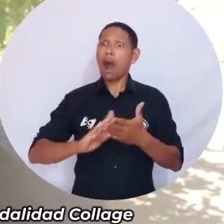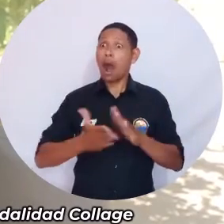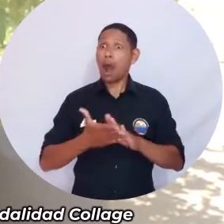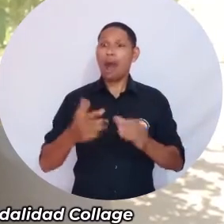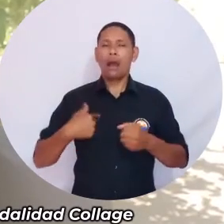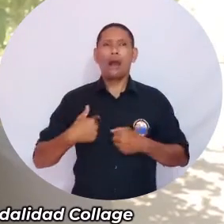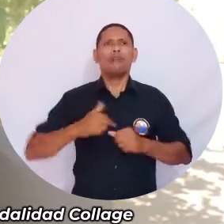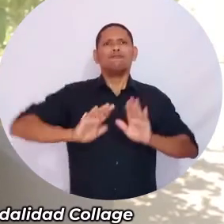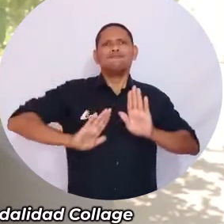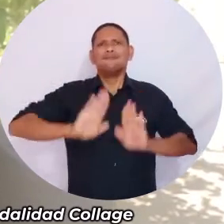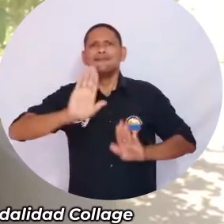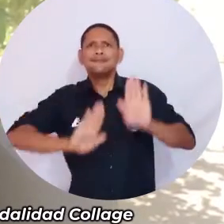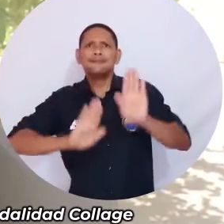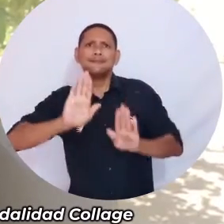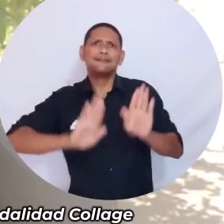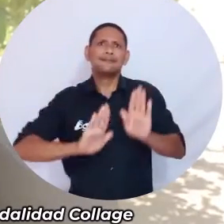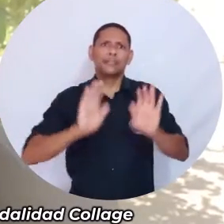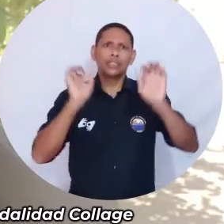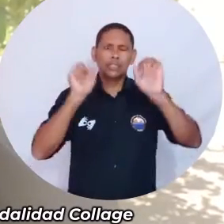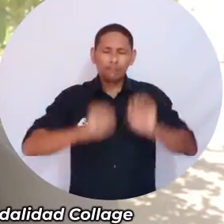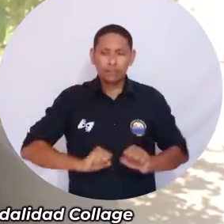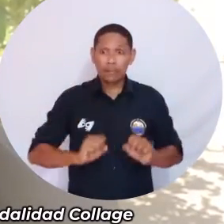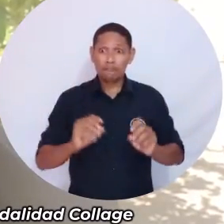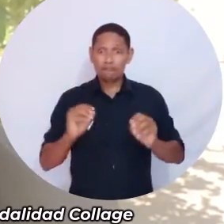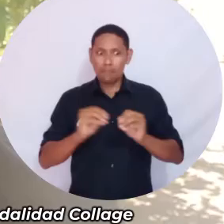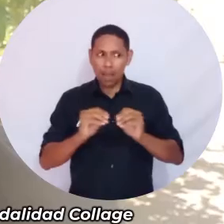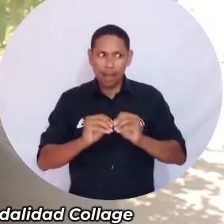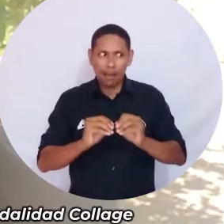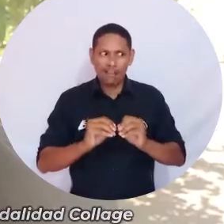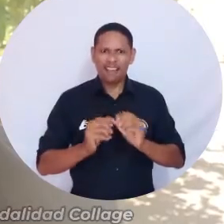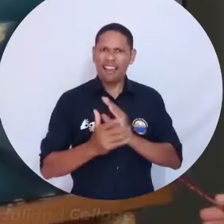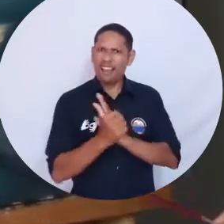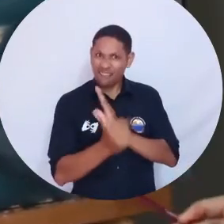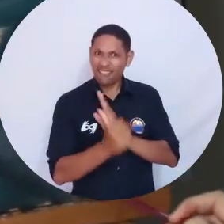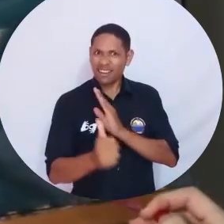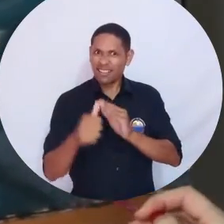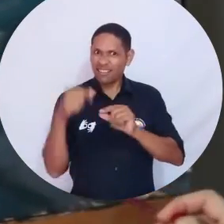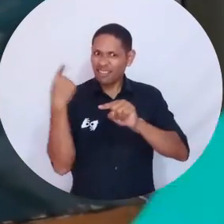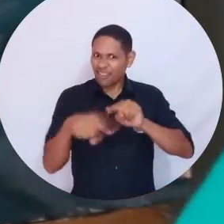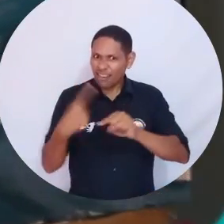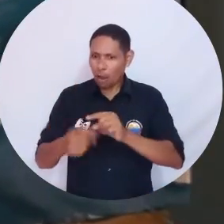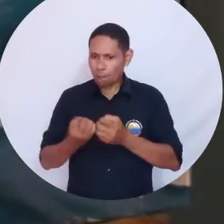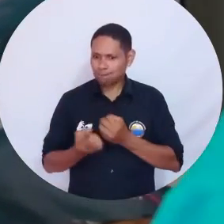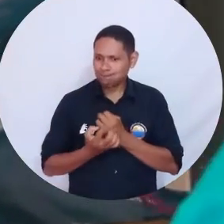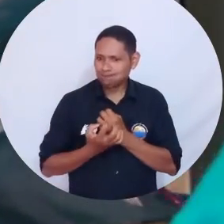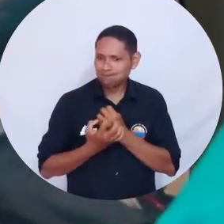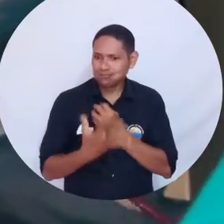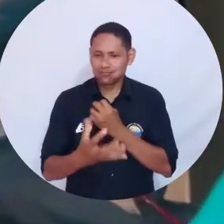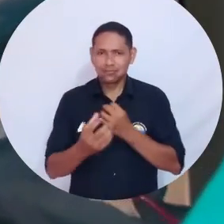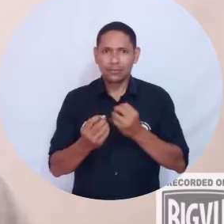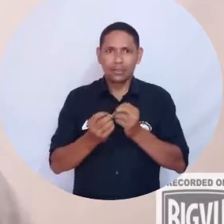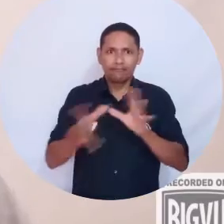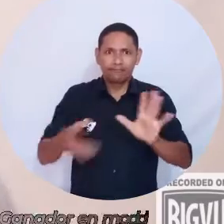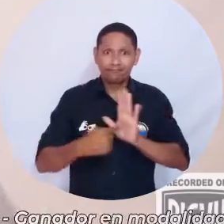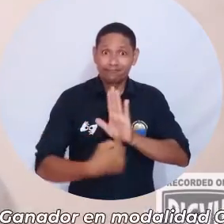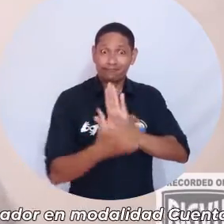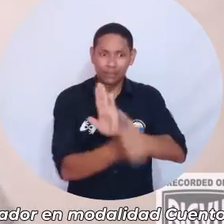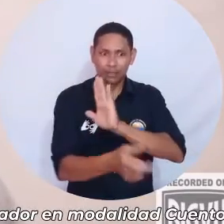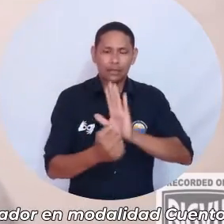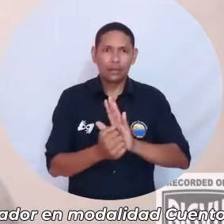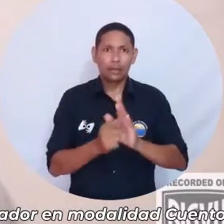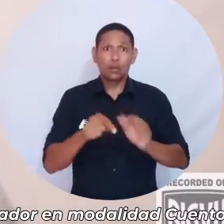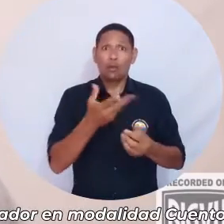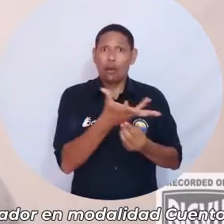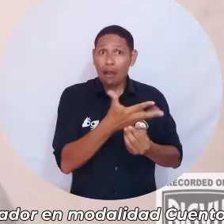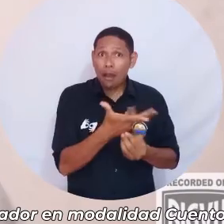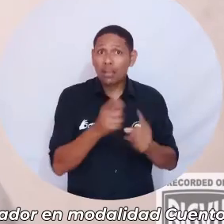forma pacífica y puede explotar sus propias habilidades y mostrarlas. ¿Qué es el arte después de